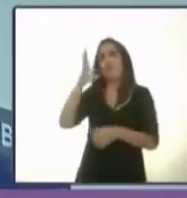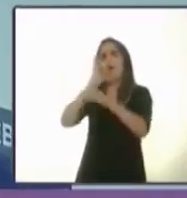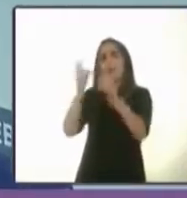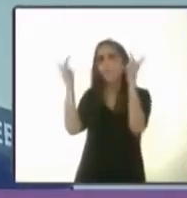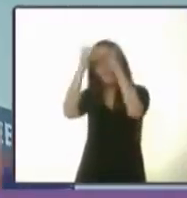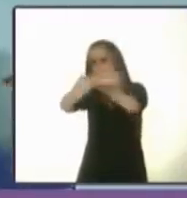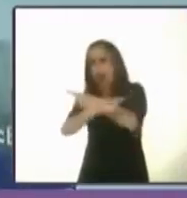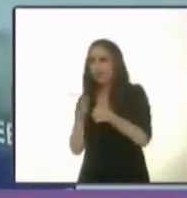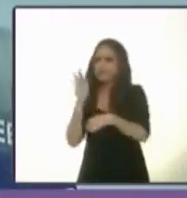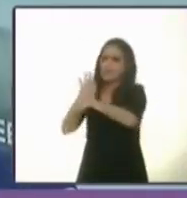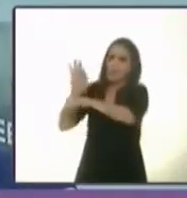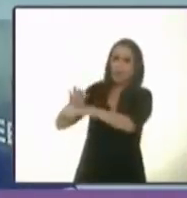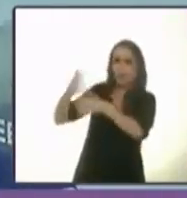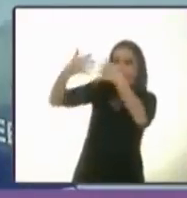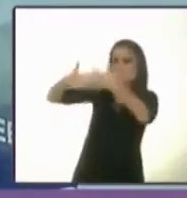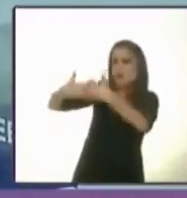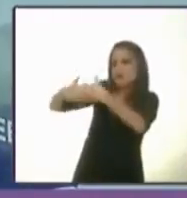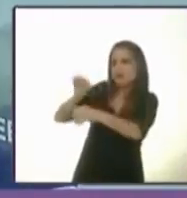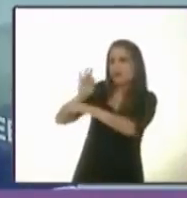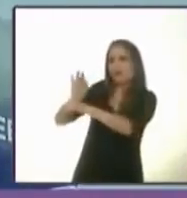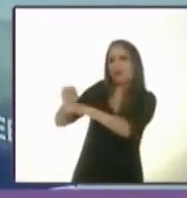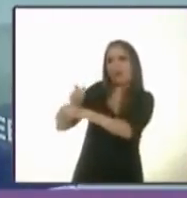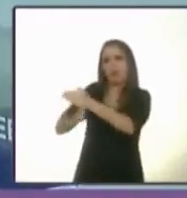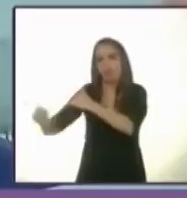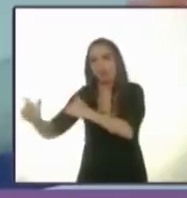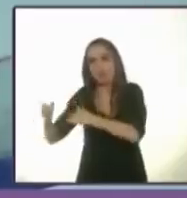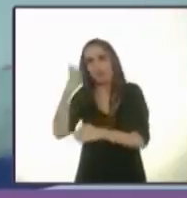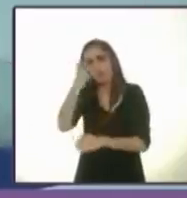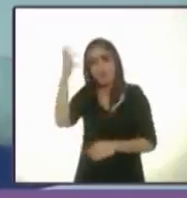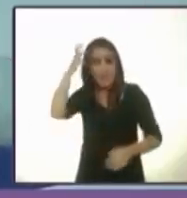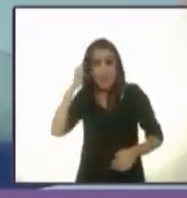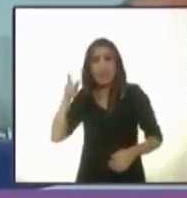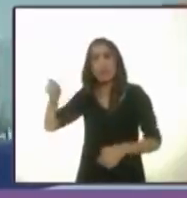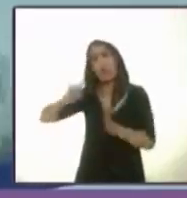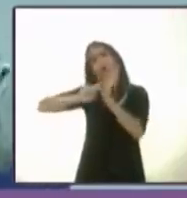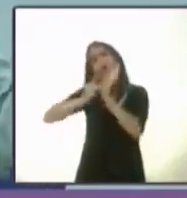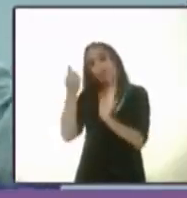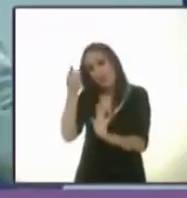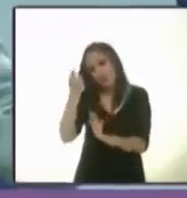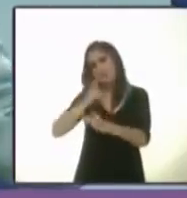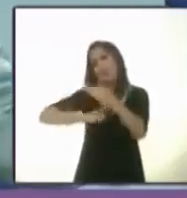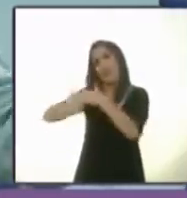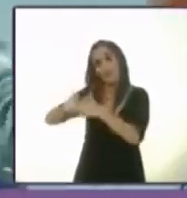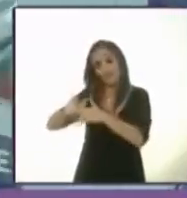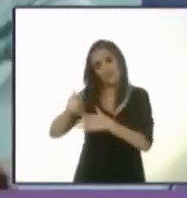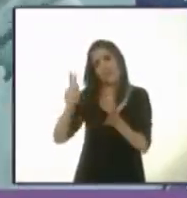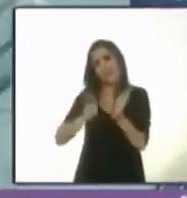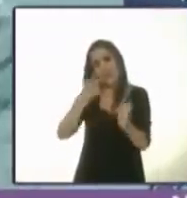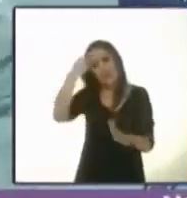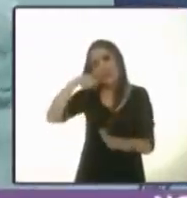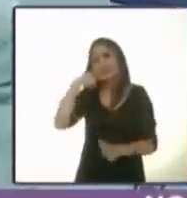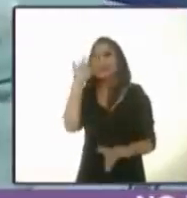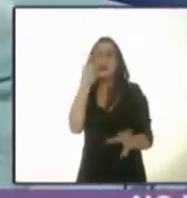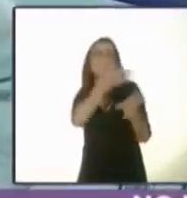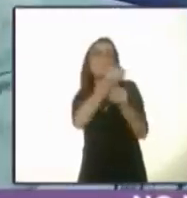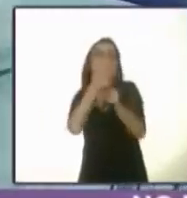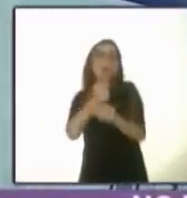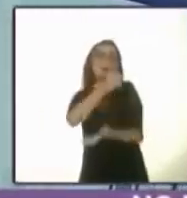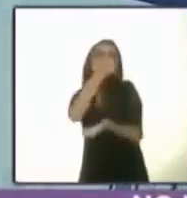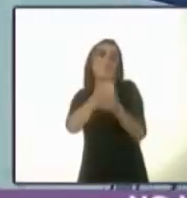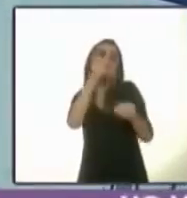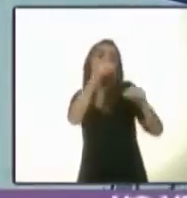inmobiliarios, en los que, por cierto, Claudia volverá a invertir. Ya lo dijo y ya lo anunció para la reconstrucción de la ciudad.